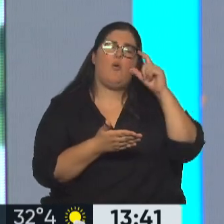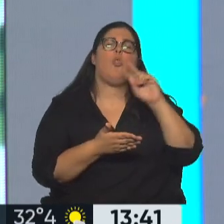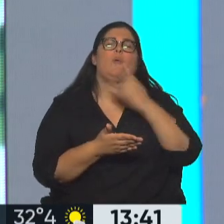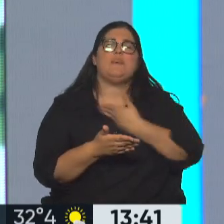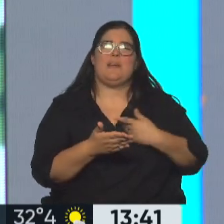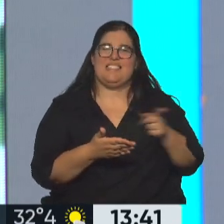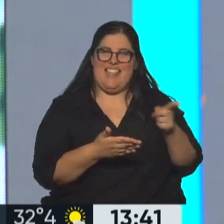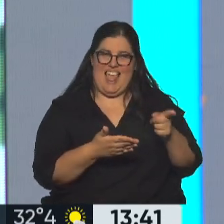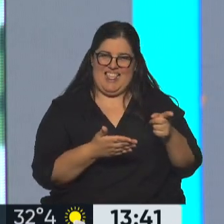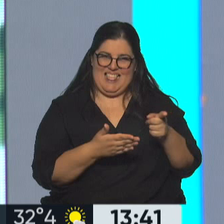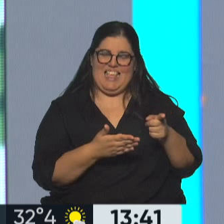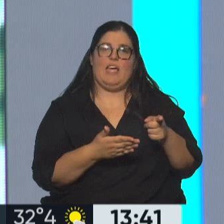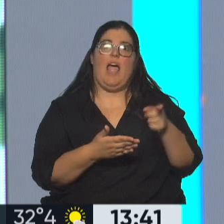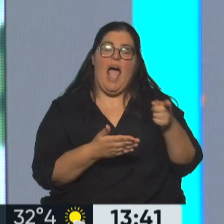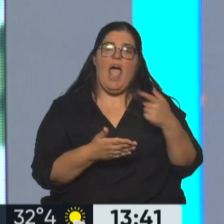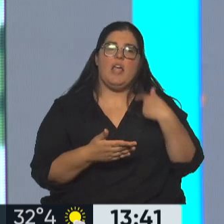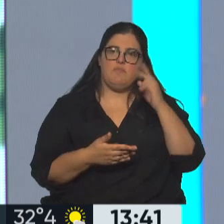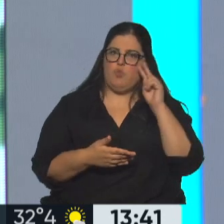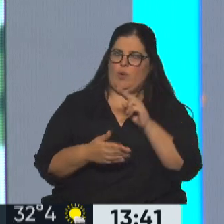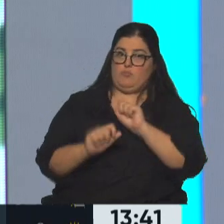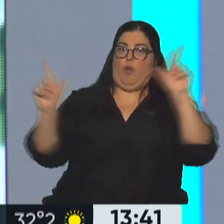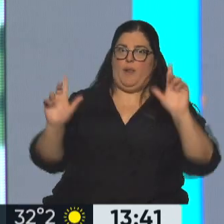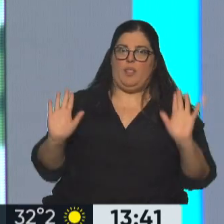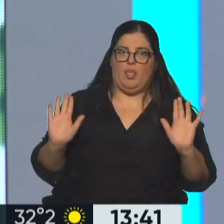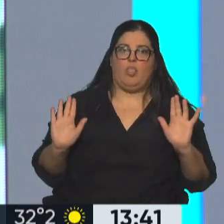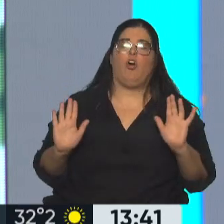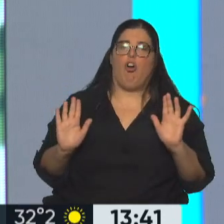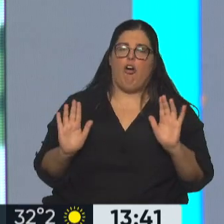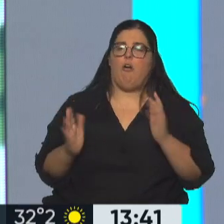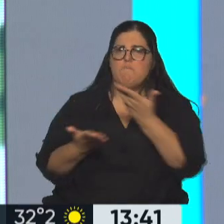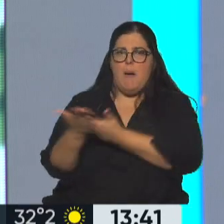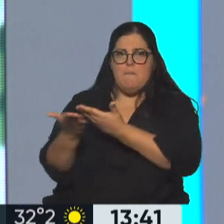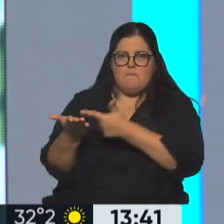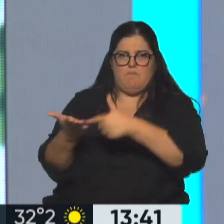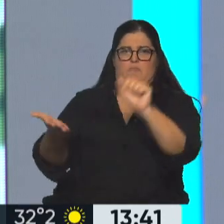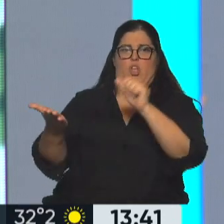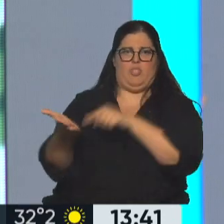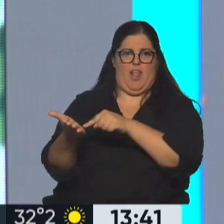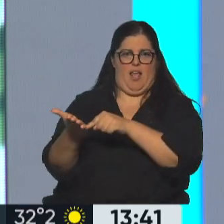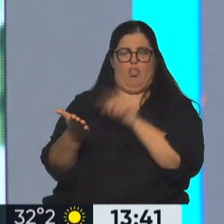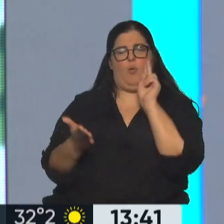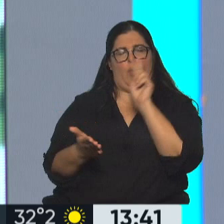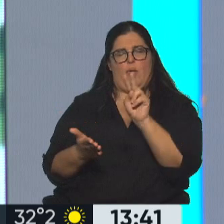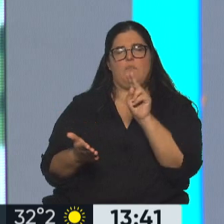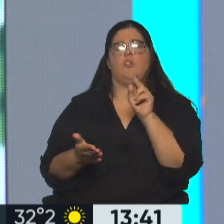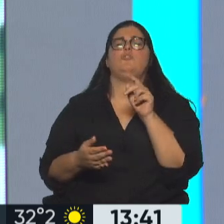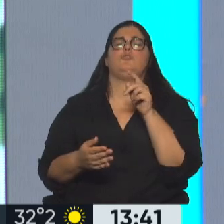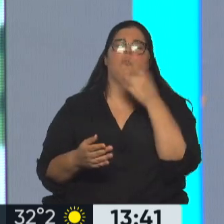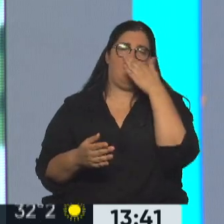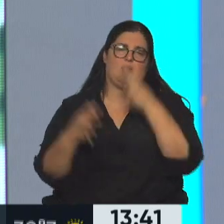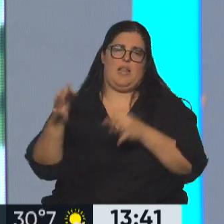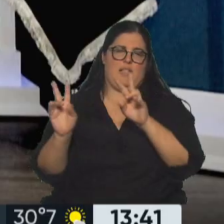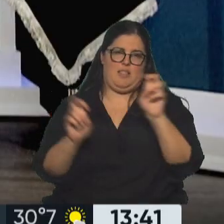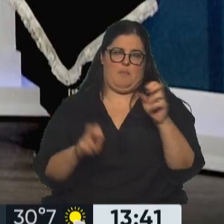Allí el presidente de los Estados Unidos se mostró sorprendido por lo que fue encontrado. Audios, este paquete y ya analizamos el tema.